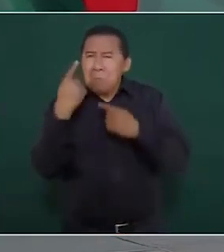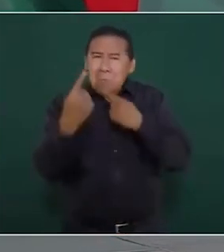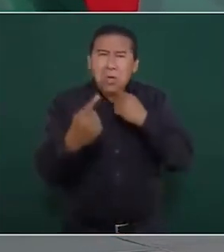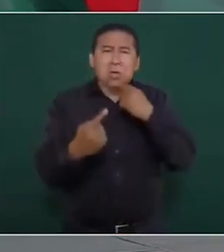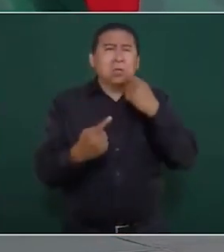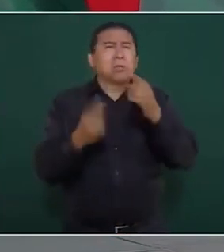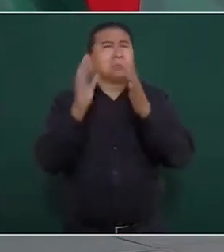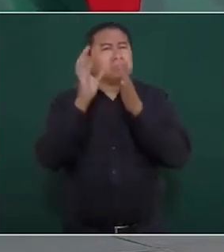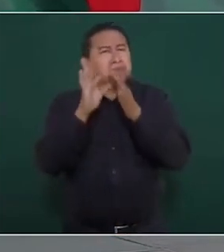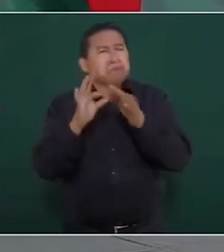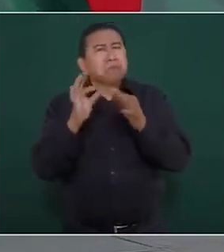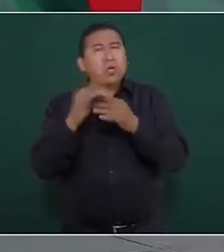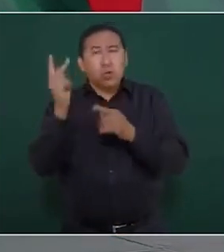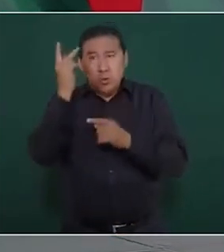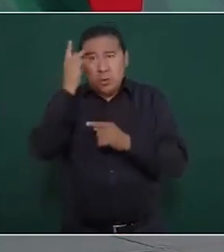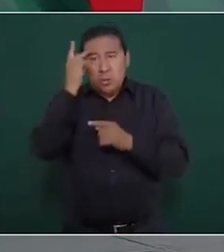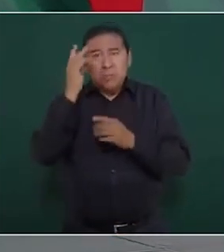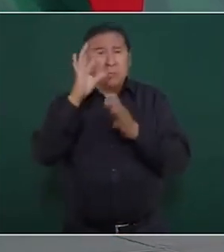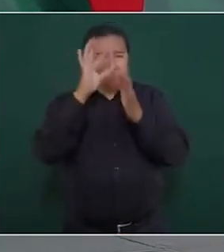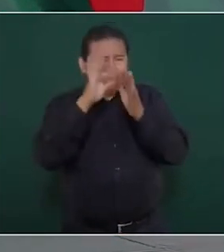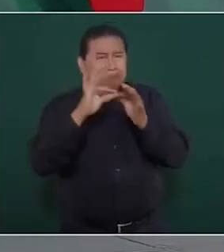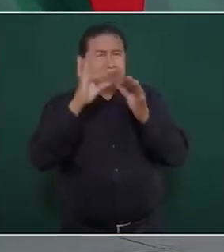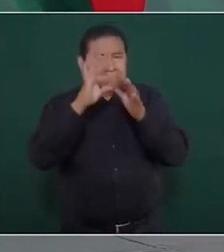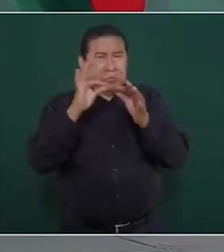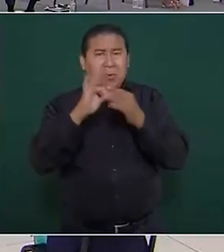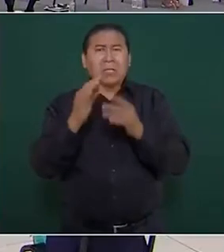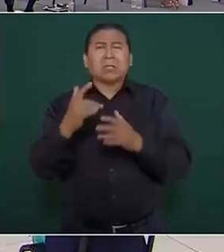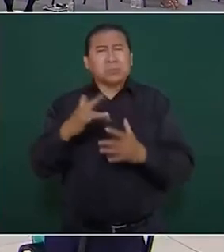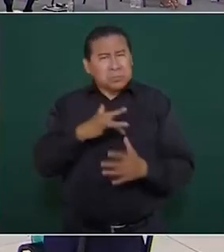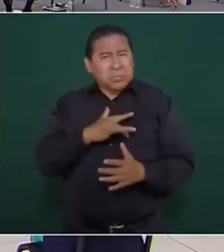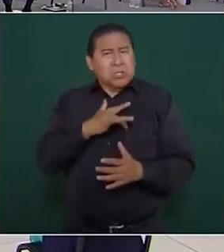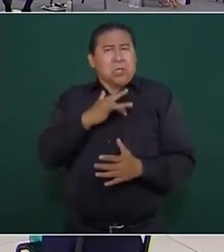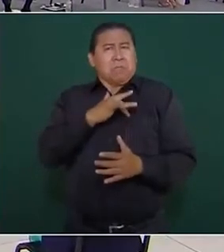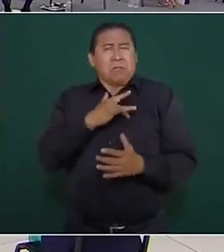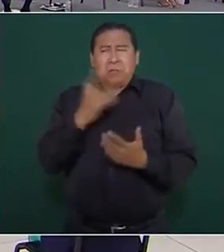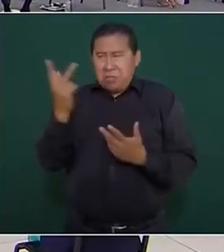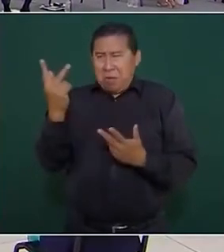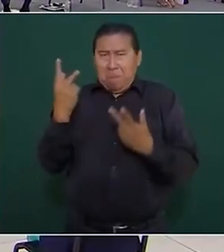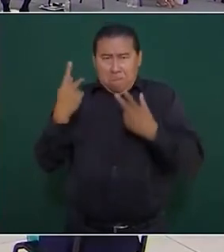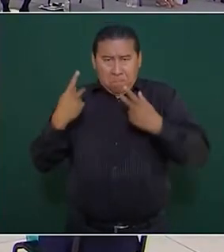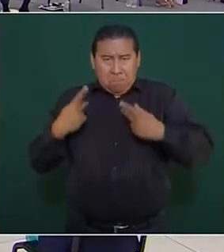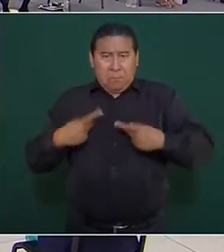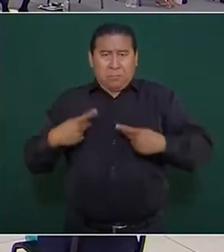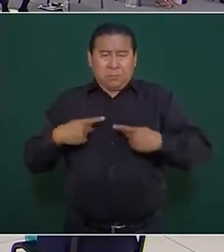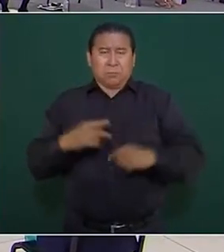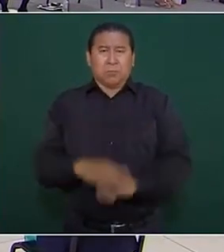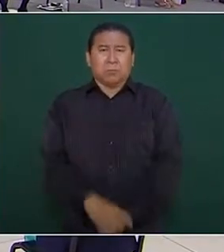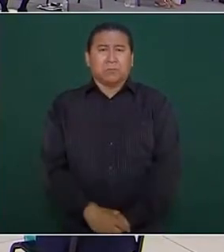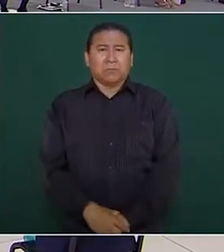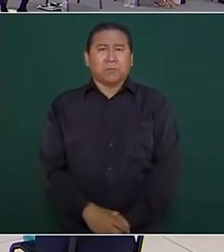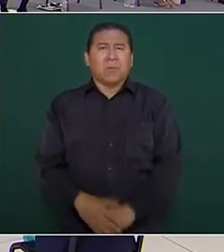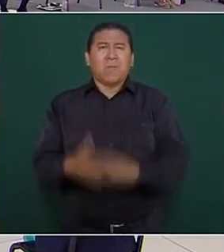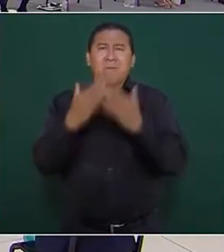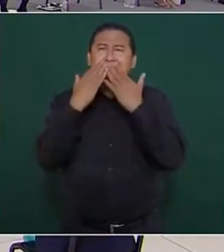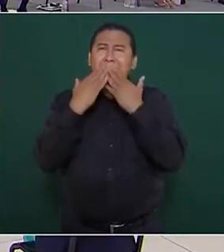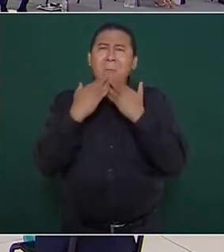los campesinos, los sentimientos de la gente y no hay